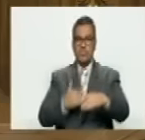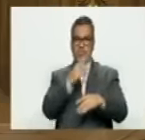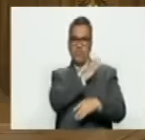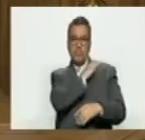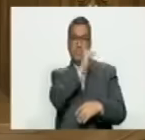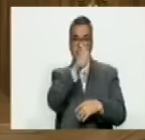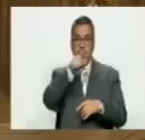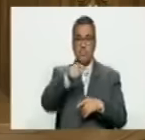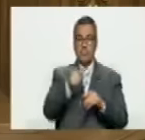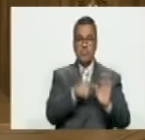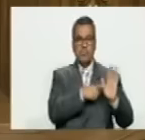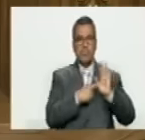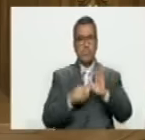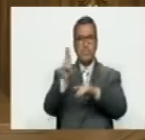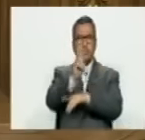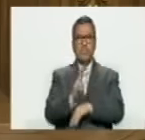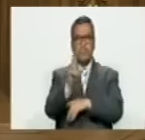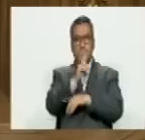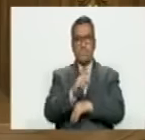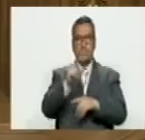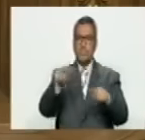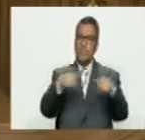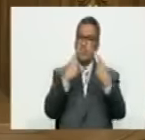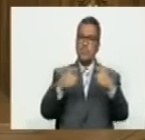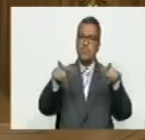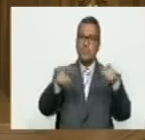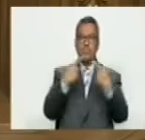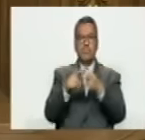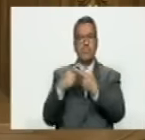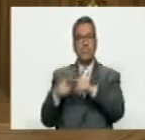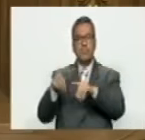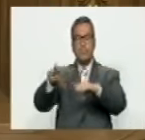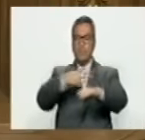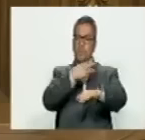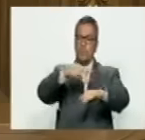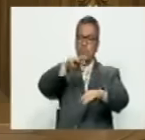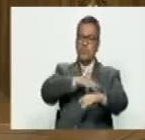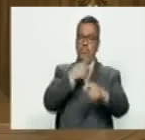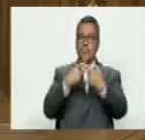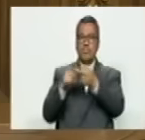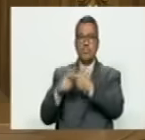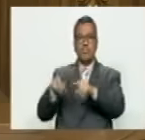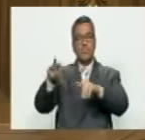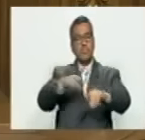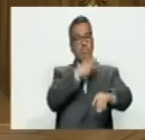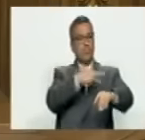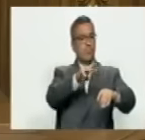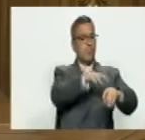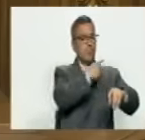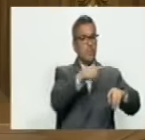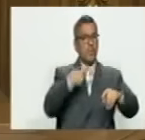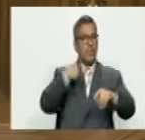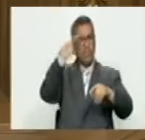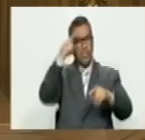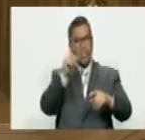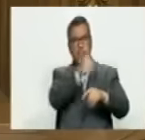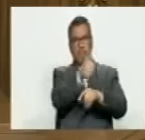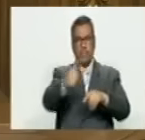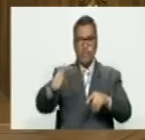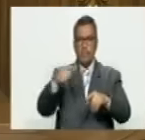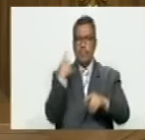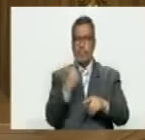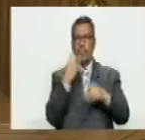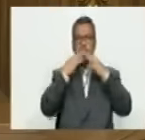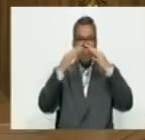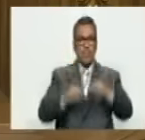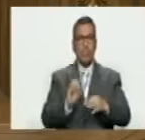otra imagen que uso es una orquesta o sea hay distintos músicos tocando distintos instrumentos y uno cree que están cada uno por su cuenta pero